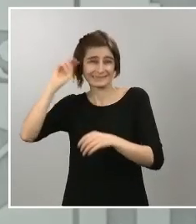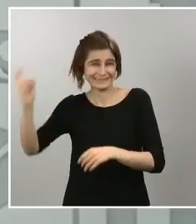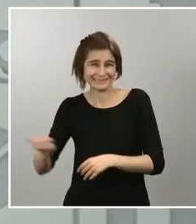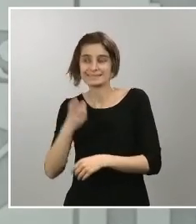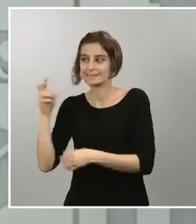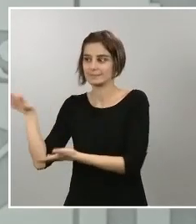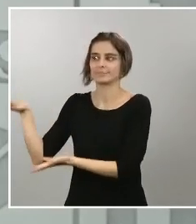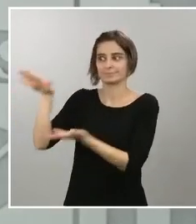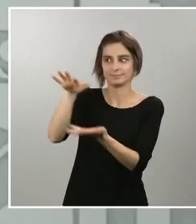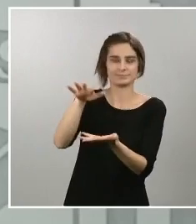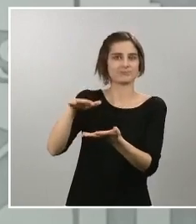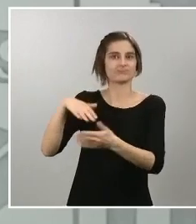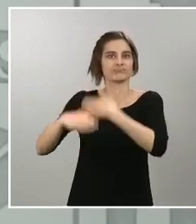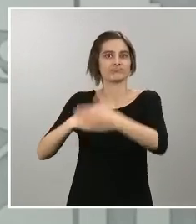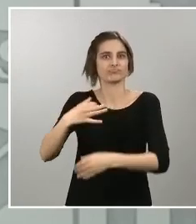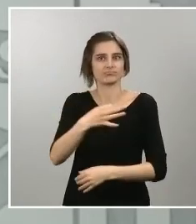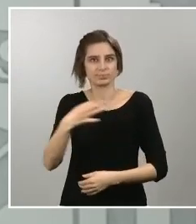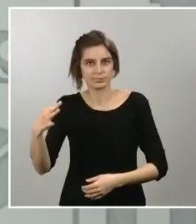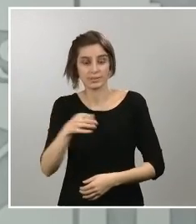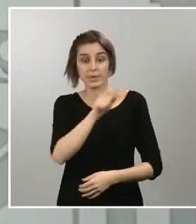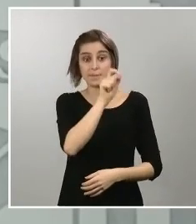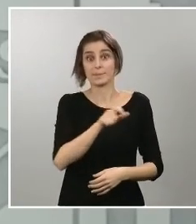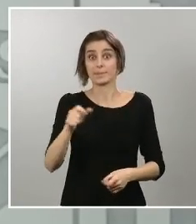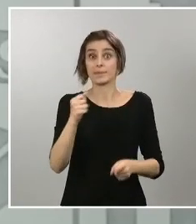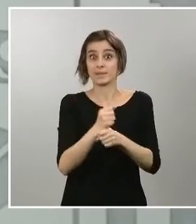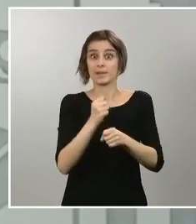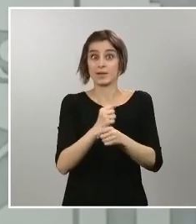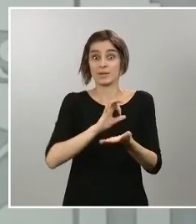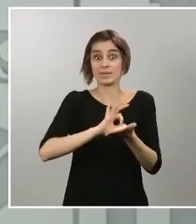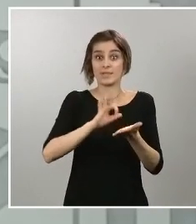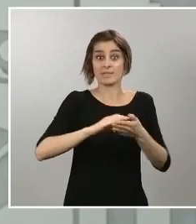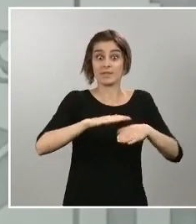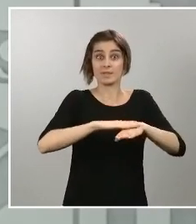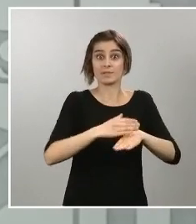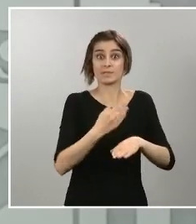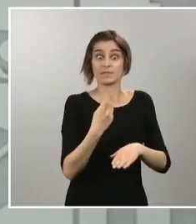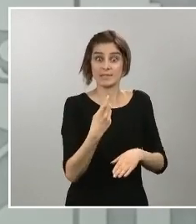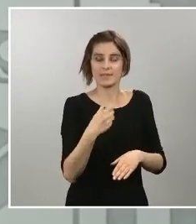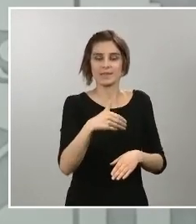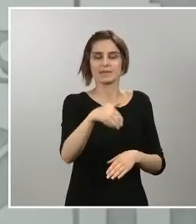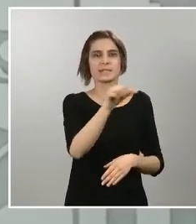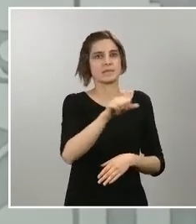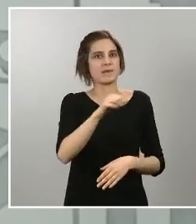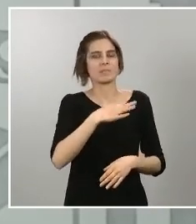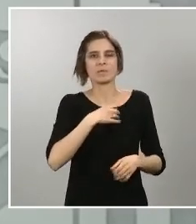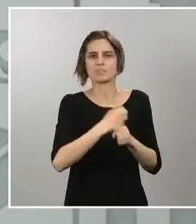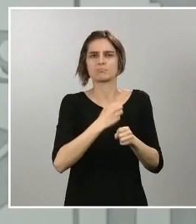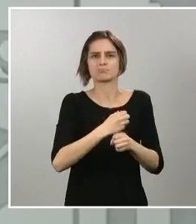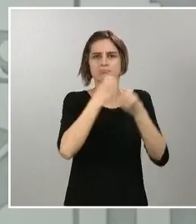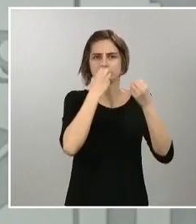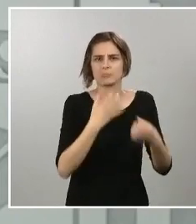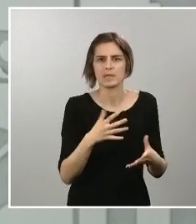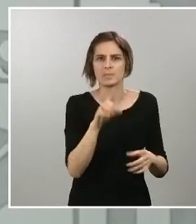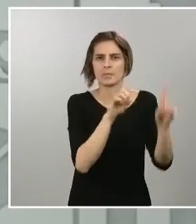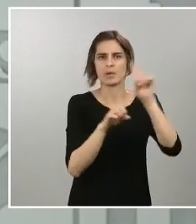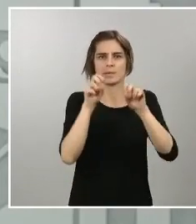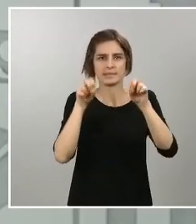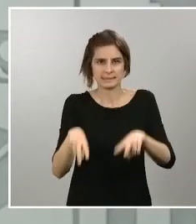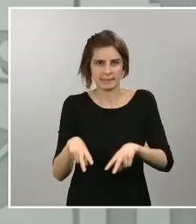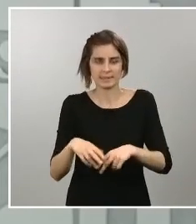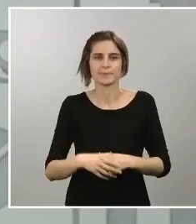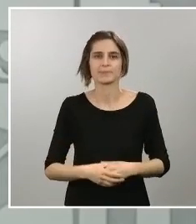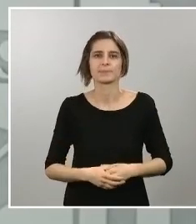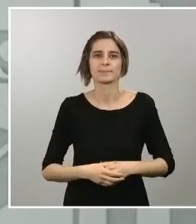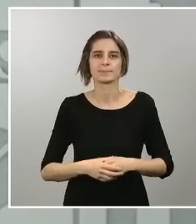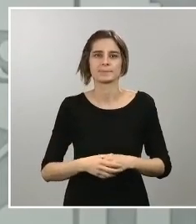desarrollar también su tarea en las próximas semanas sin ningún tipo de complejidad. Igualmente a todos los efectivos